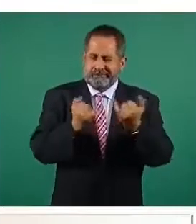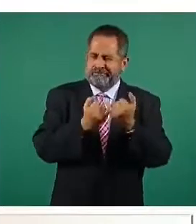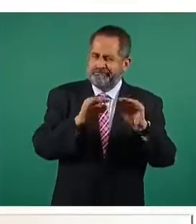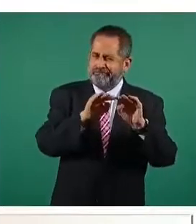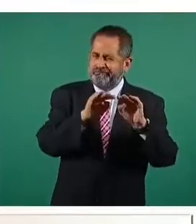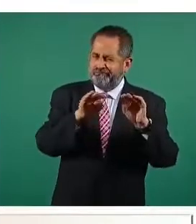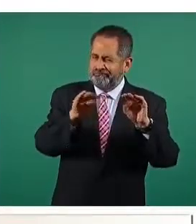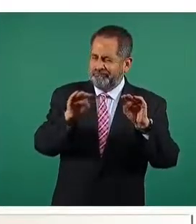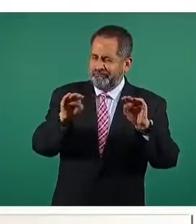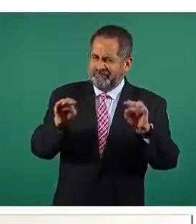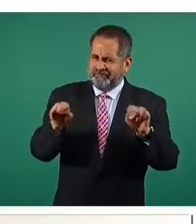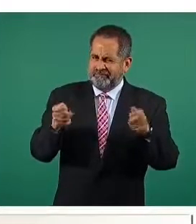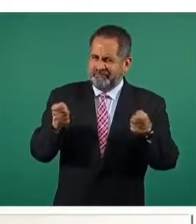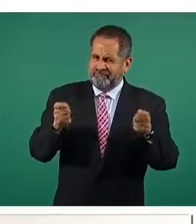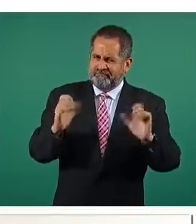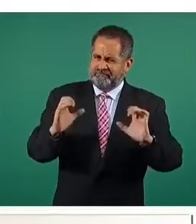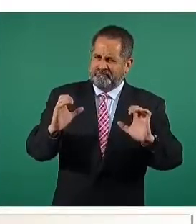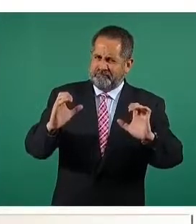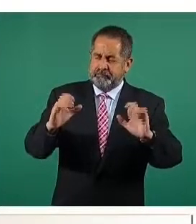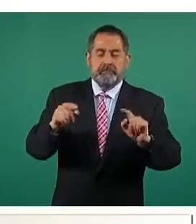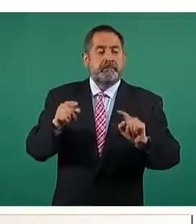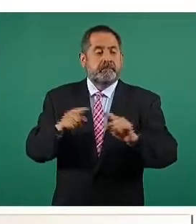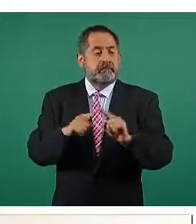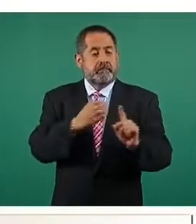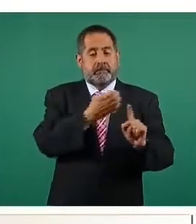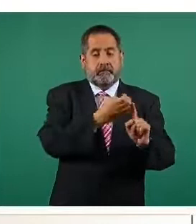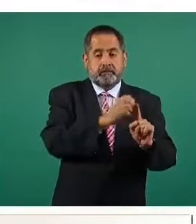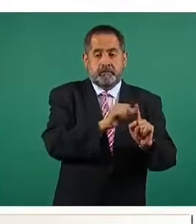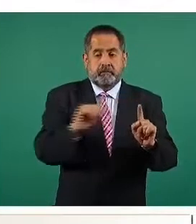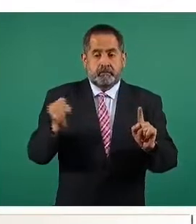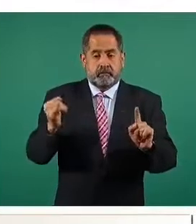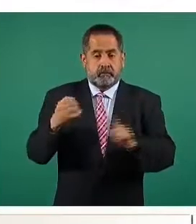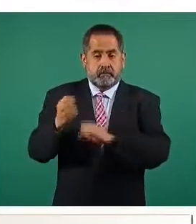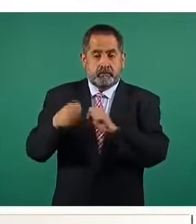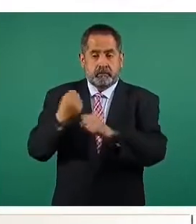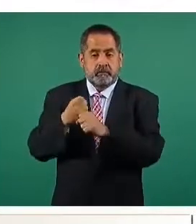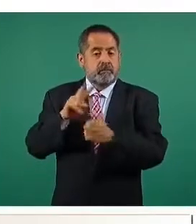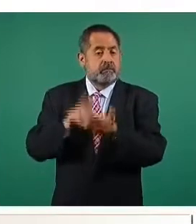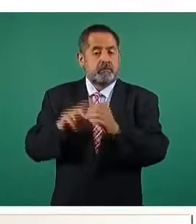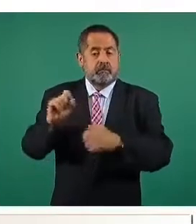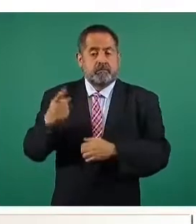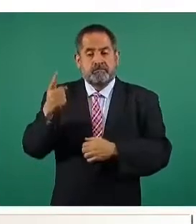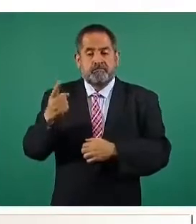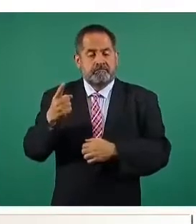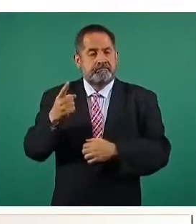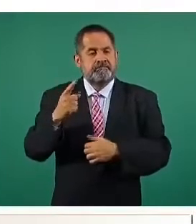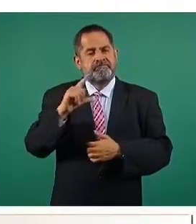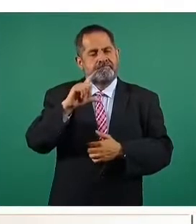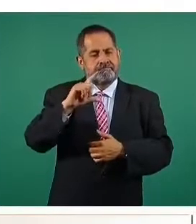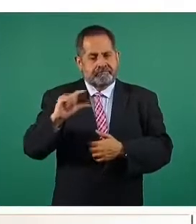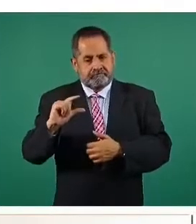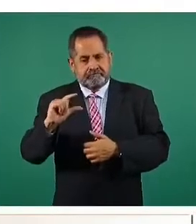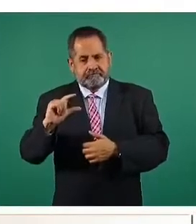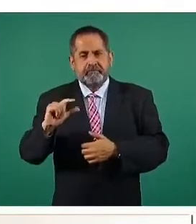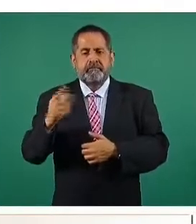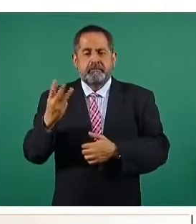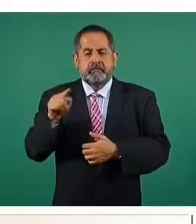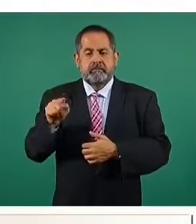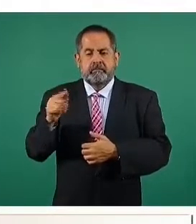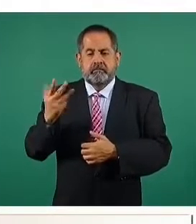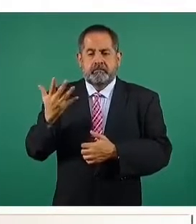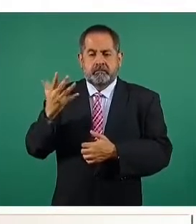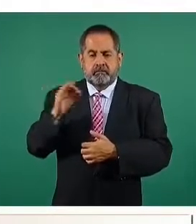conteniéndose, y de enero a junio de 2021 disminuyó 3.5%